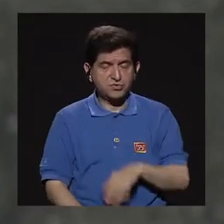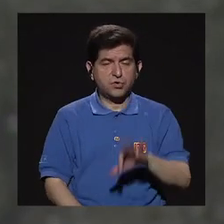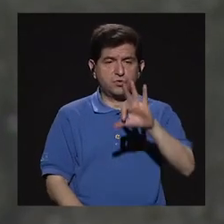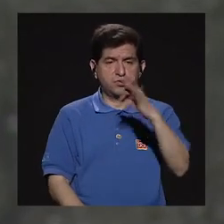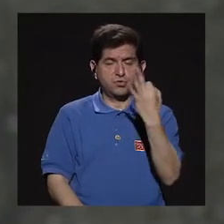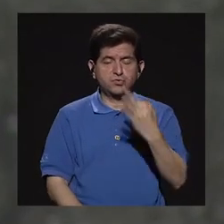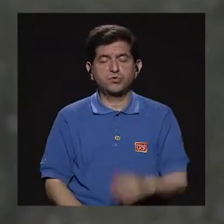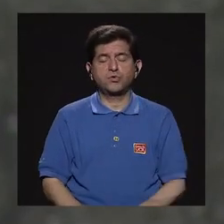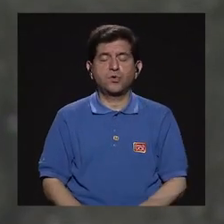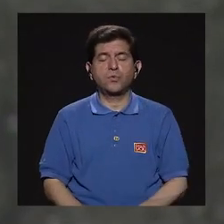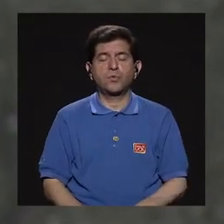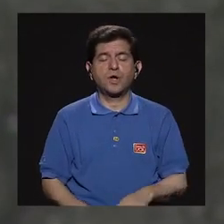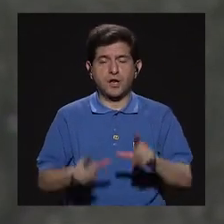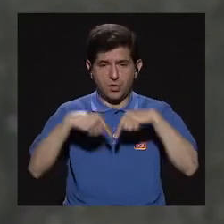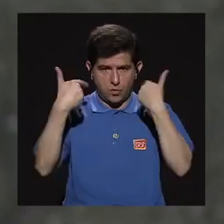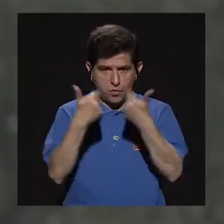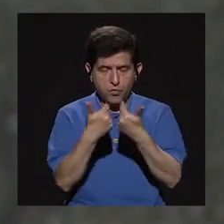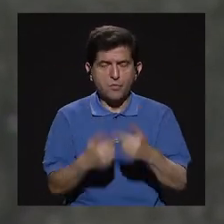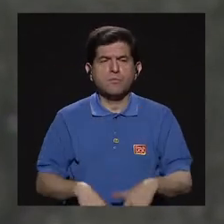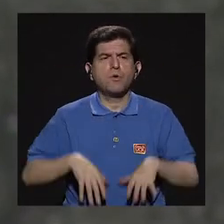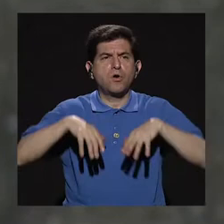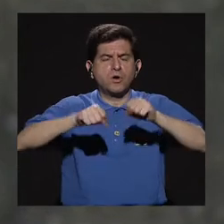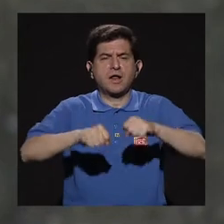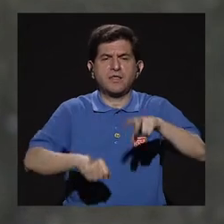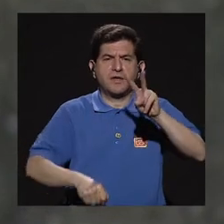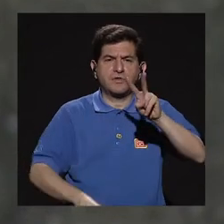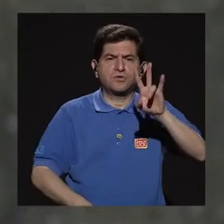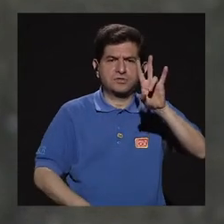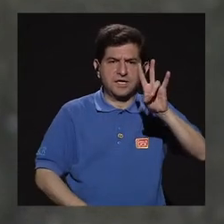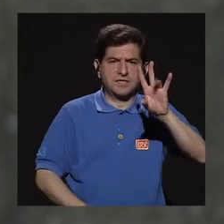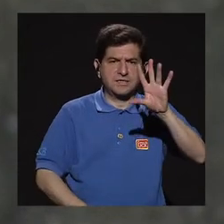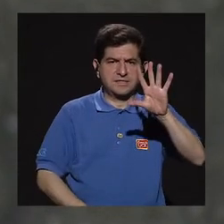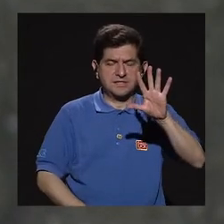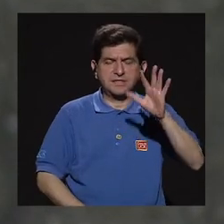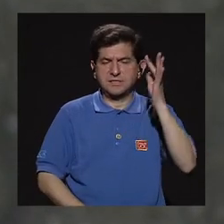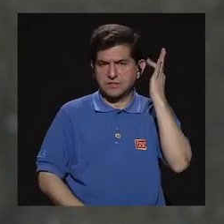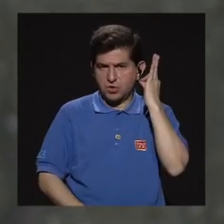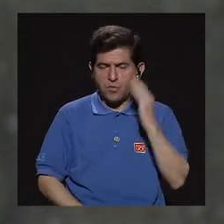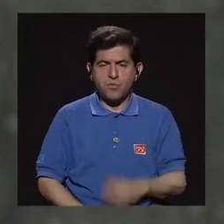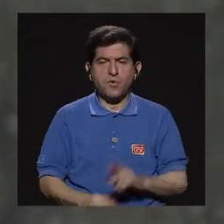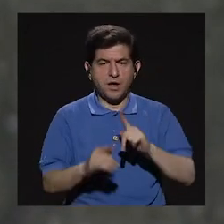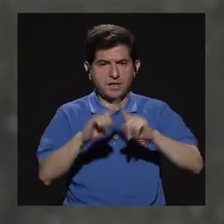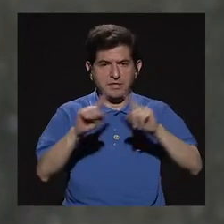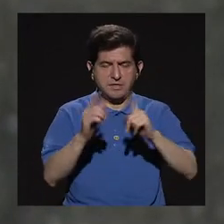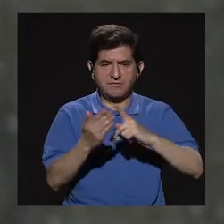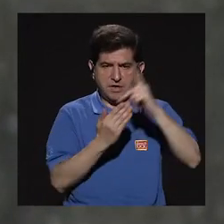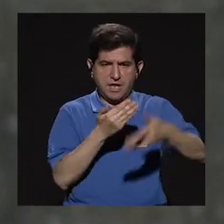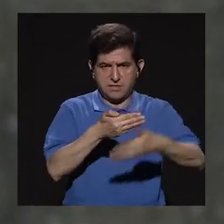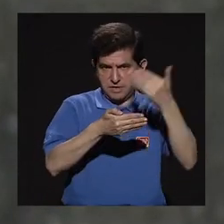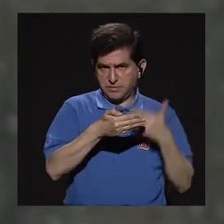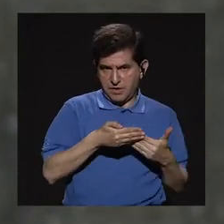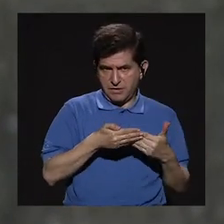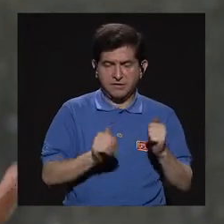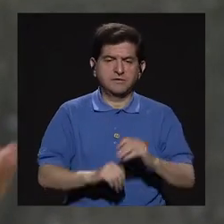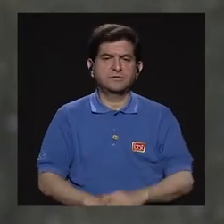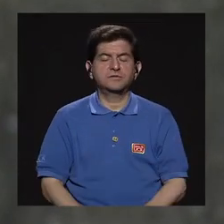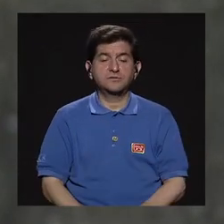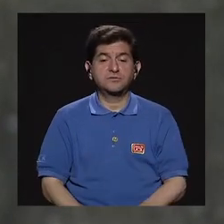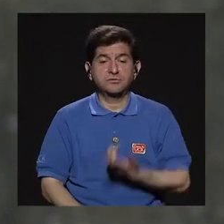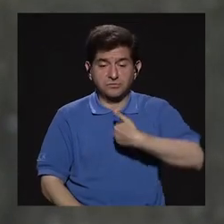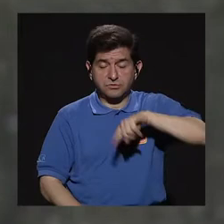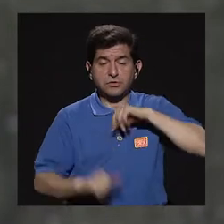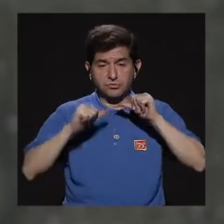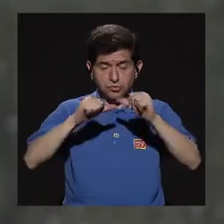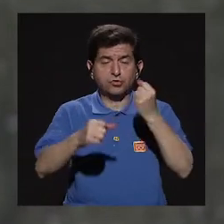novena promoción. Entonces, ya hemos graduado a 275 mujeres de los programas y, pues,